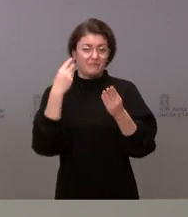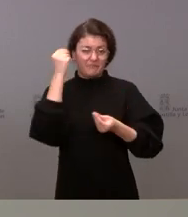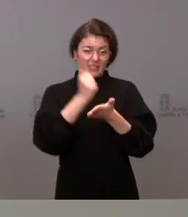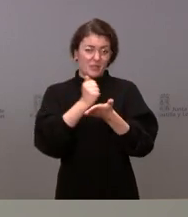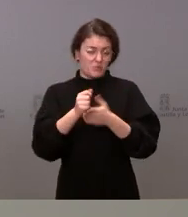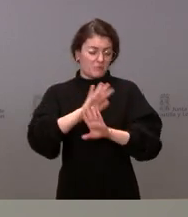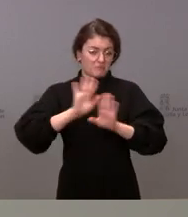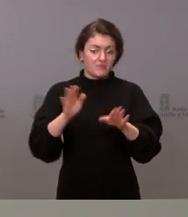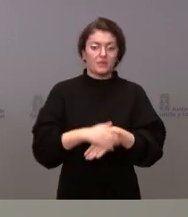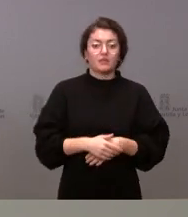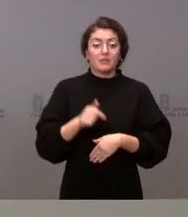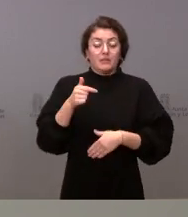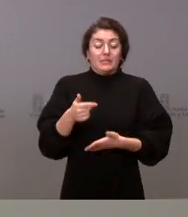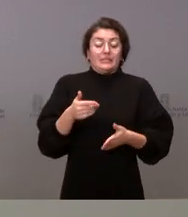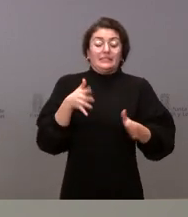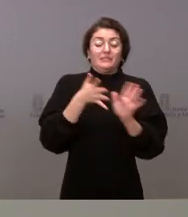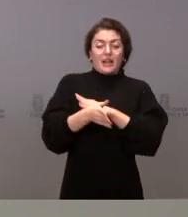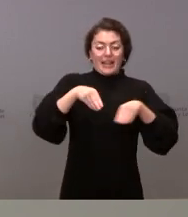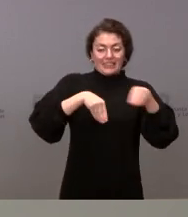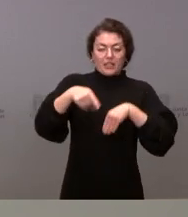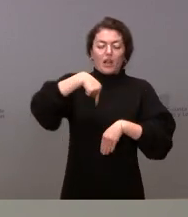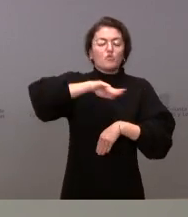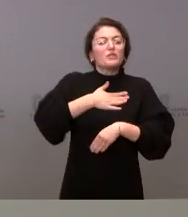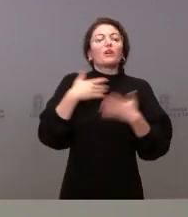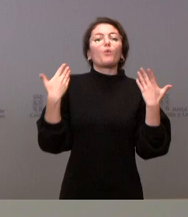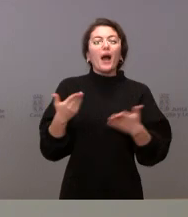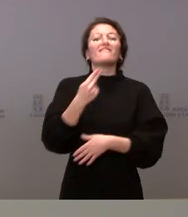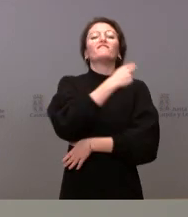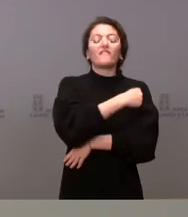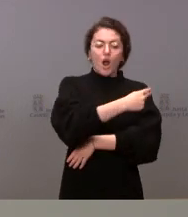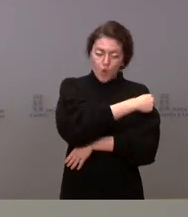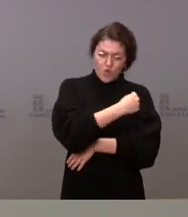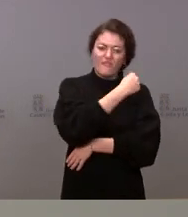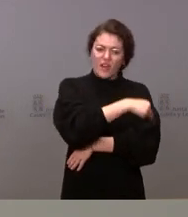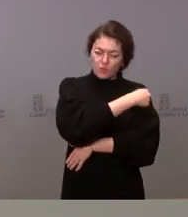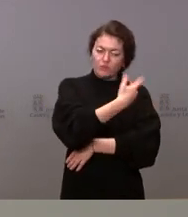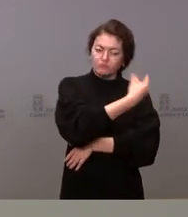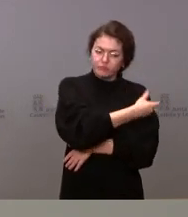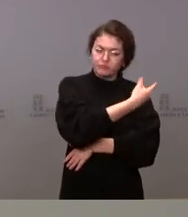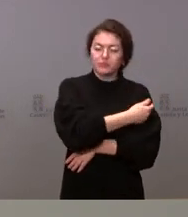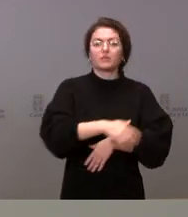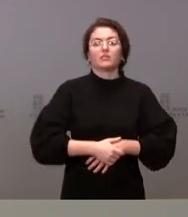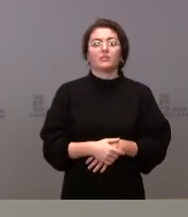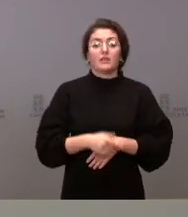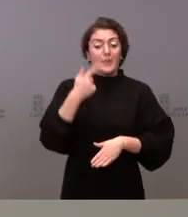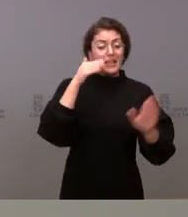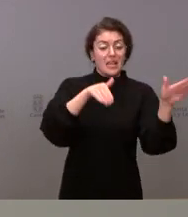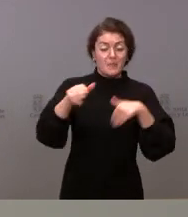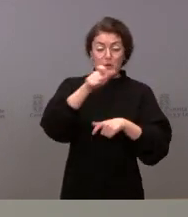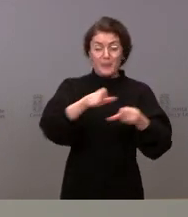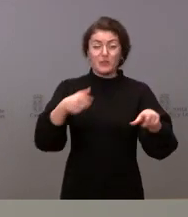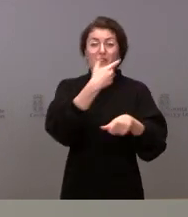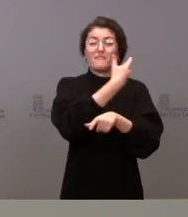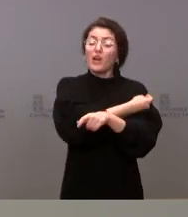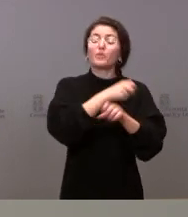estrategia es vacunar, vacunar y vacunar. Hacer un llamamiento a todas las personas no vacunadas. Hacer un llamamiento a aquellas